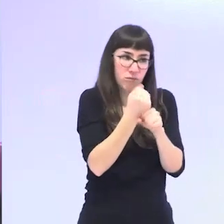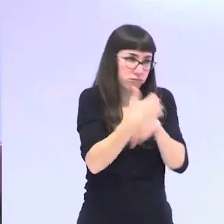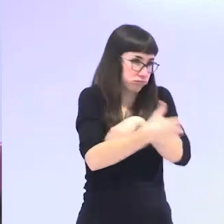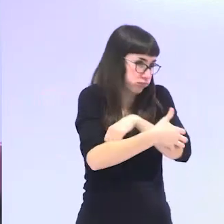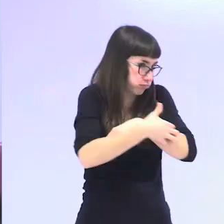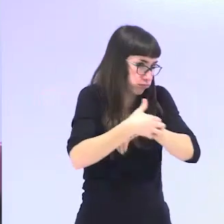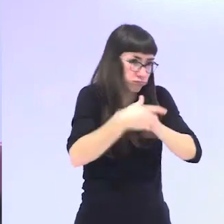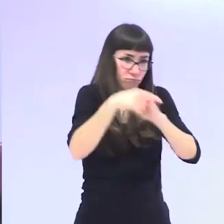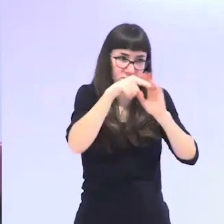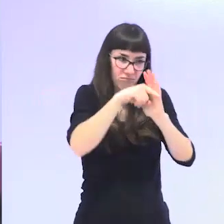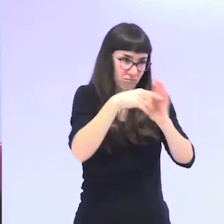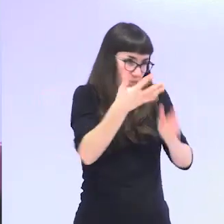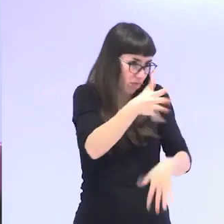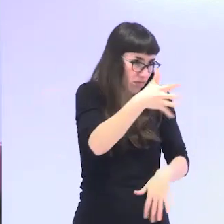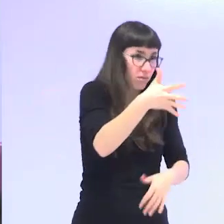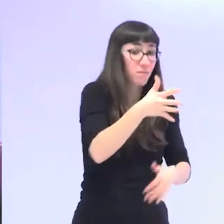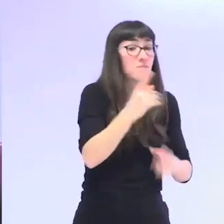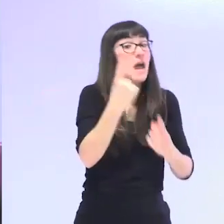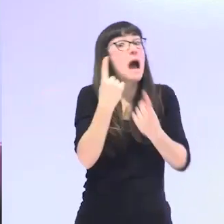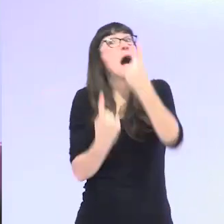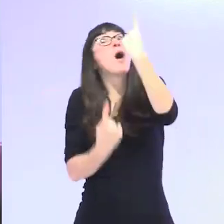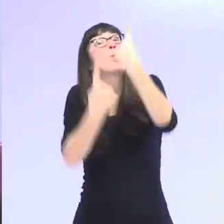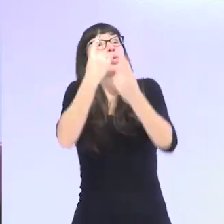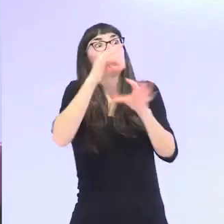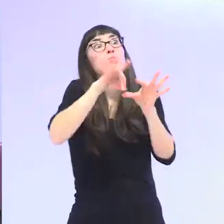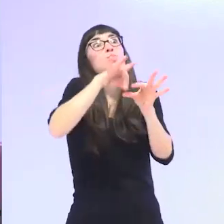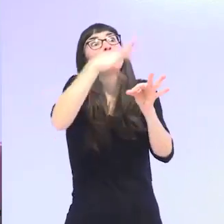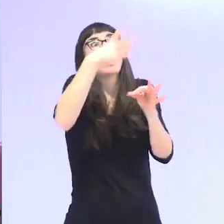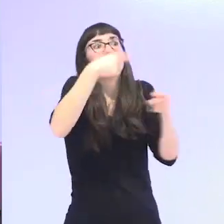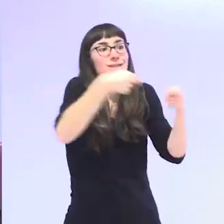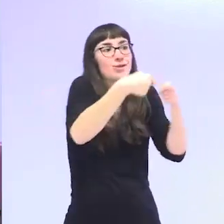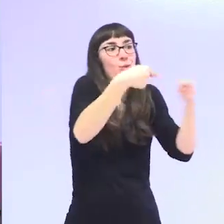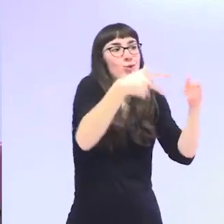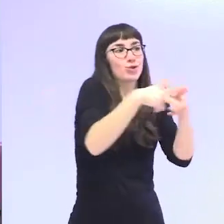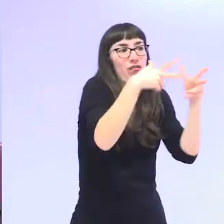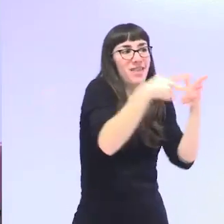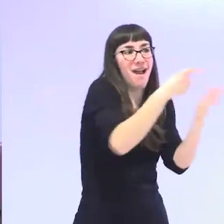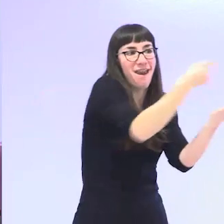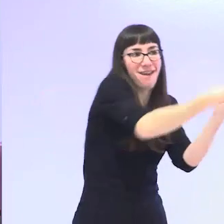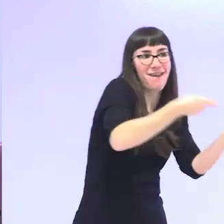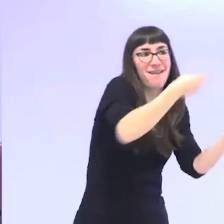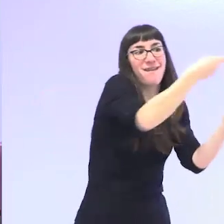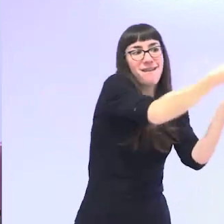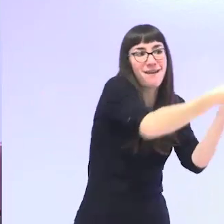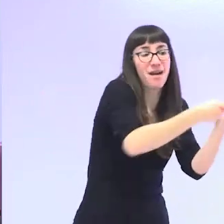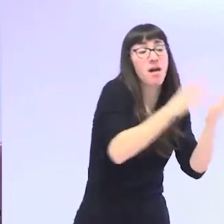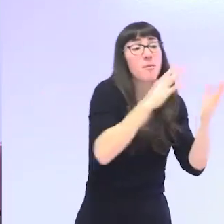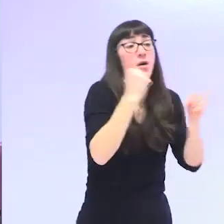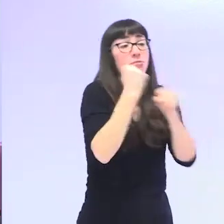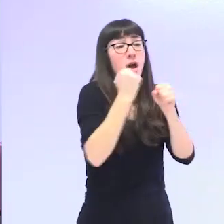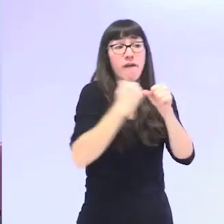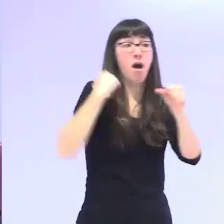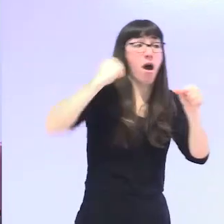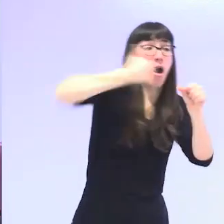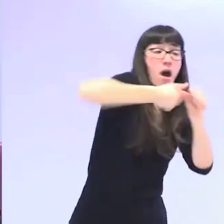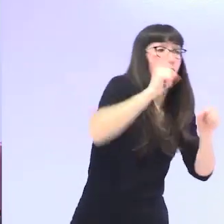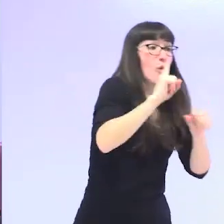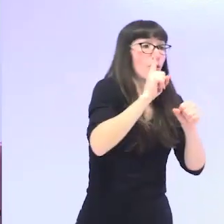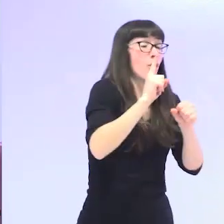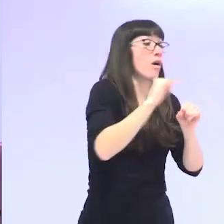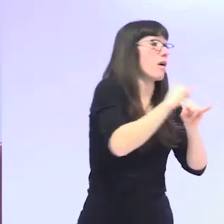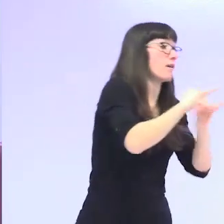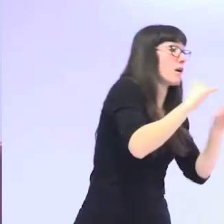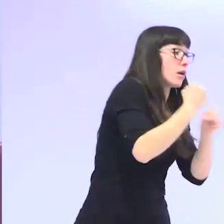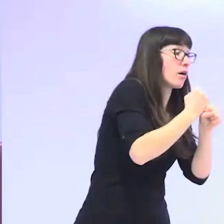incluso las que han trabajado cotizando a la seguridad social entraban y salían del mercado laboral salían del mercado cuando tenían